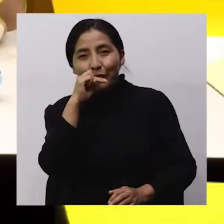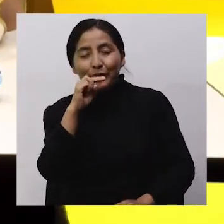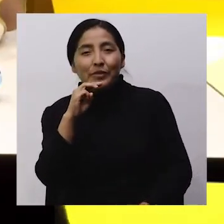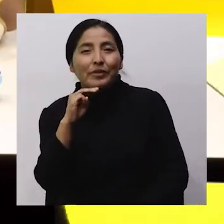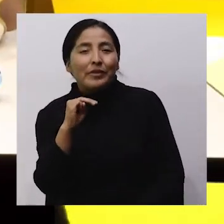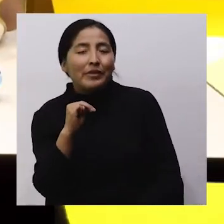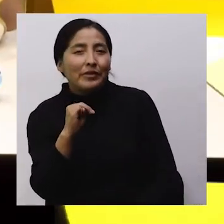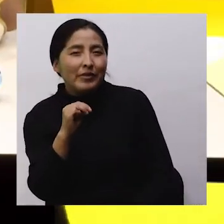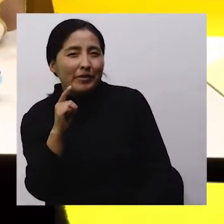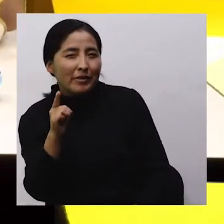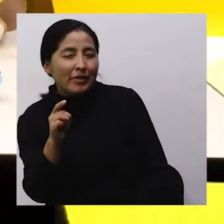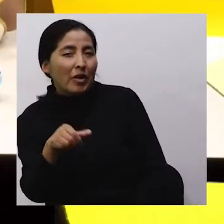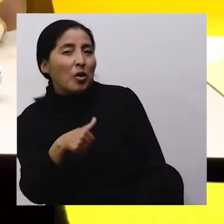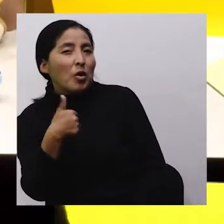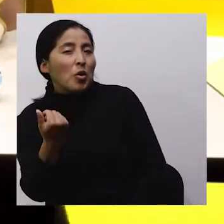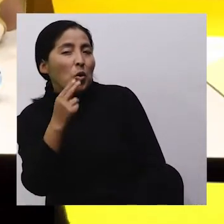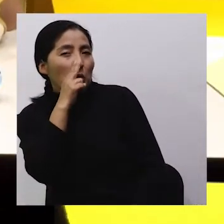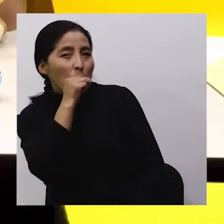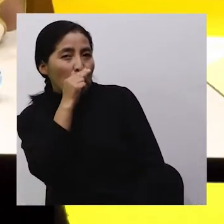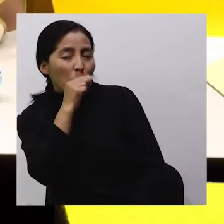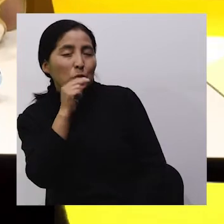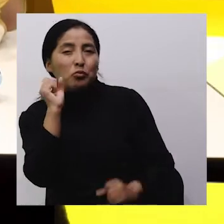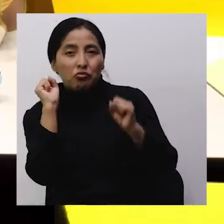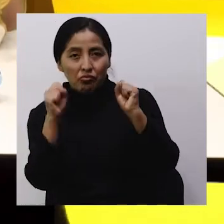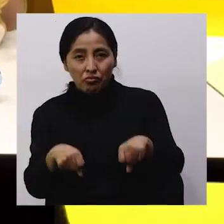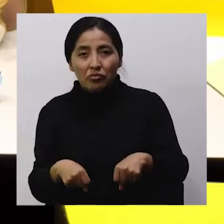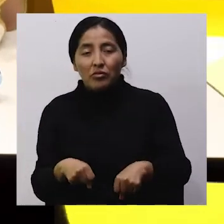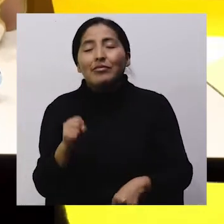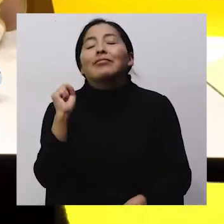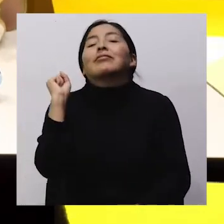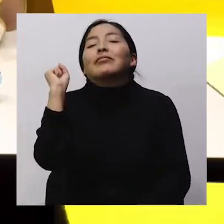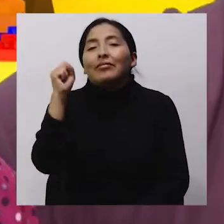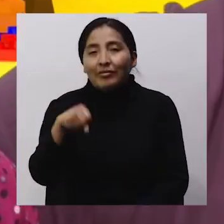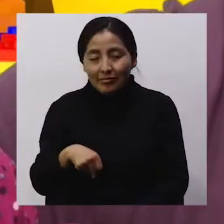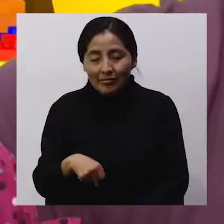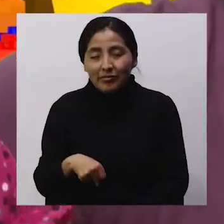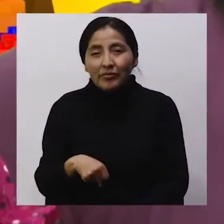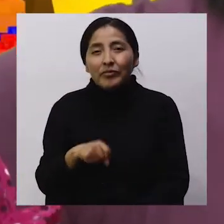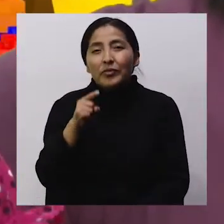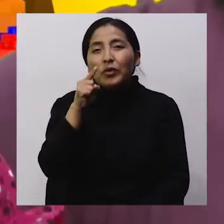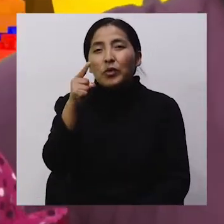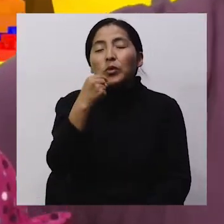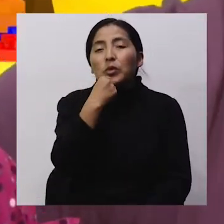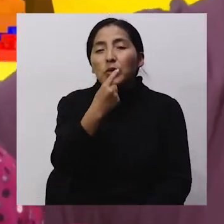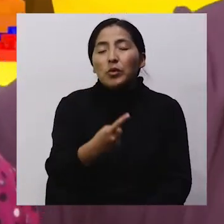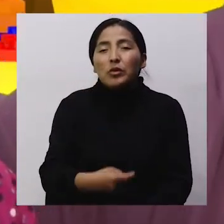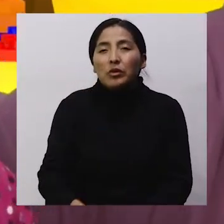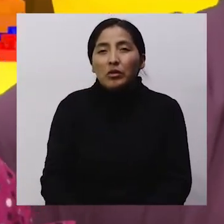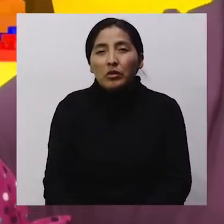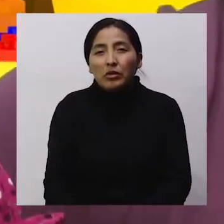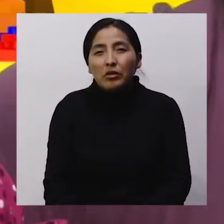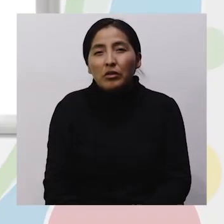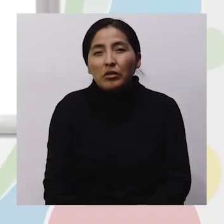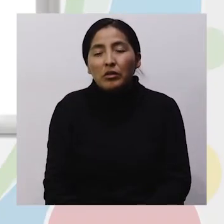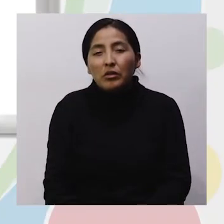Maya Maya, ¿tú puedes contarnos otro chistecito? Sí, profesora Ya, a ver, vemos Maya